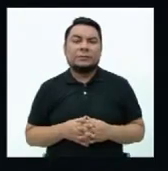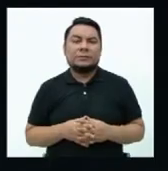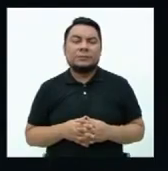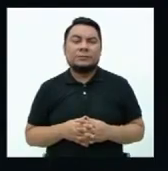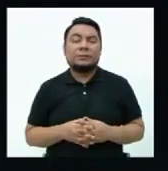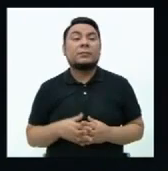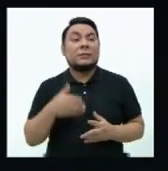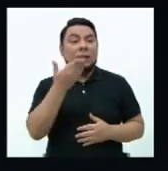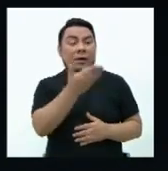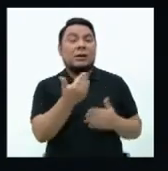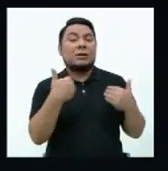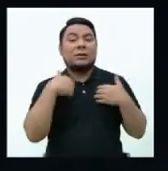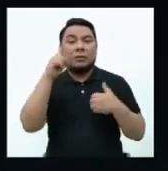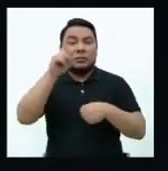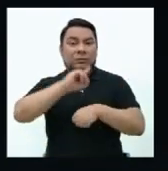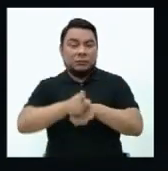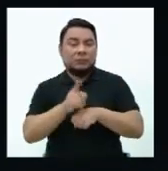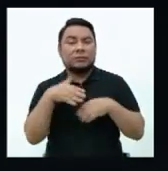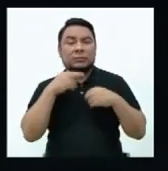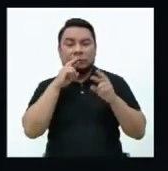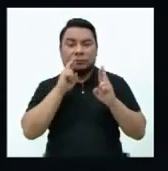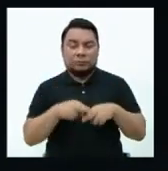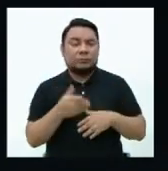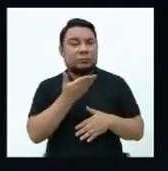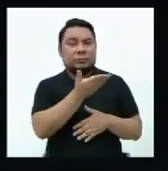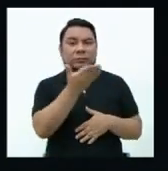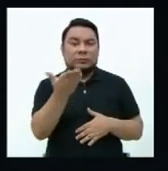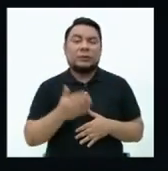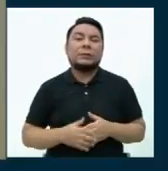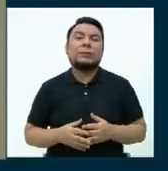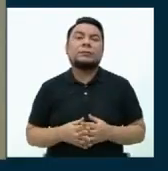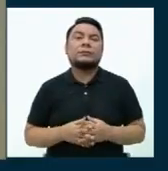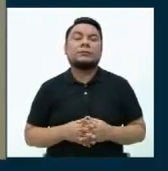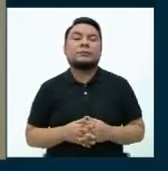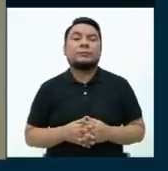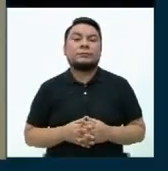Candidata, tiene usted un minuto para responderle al ciudadano.